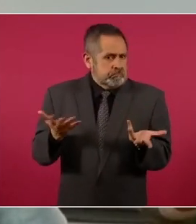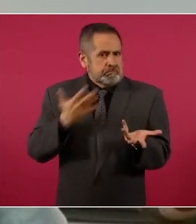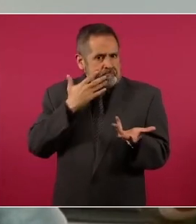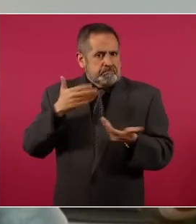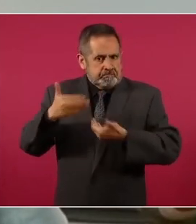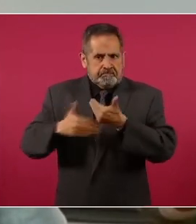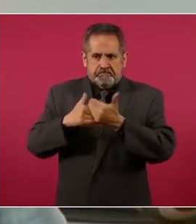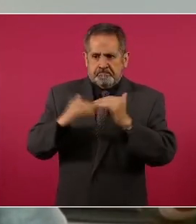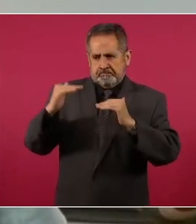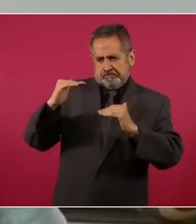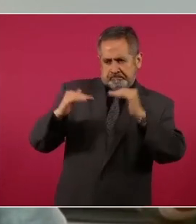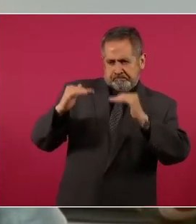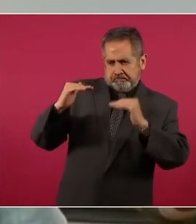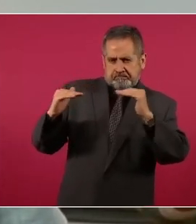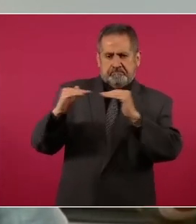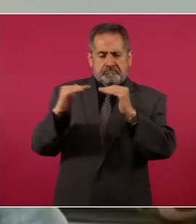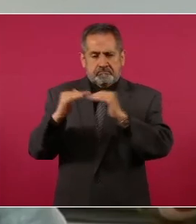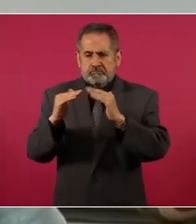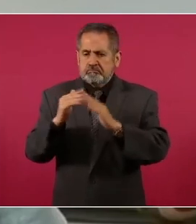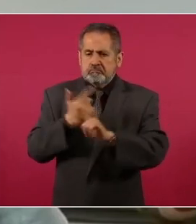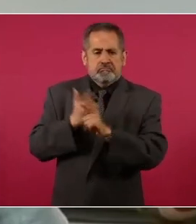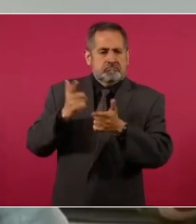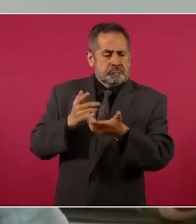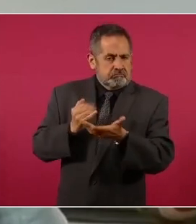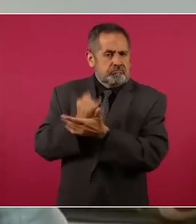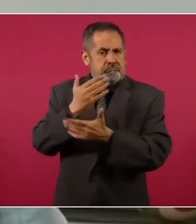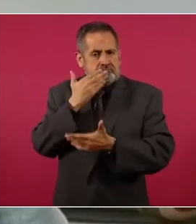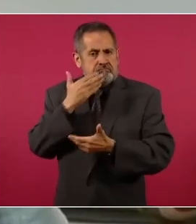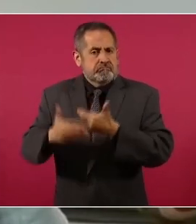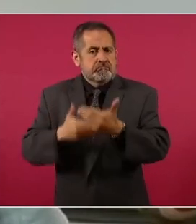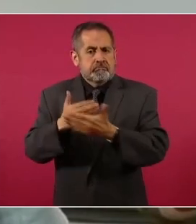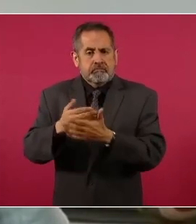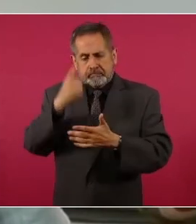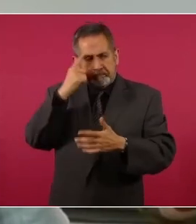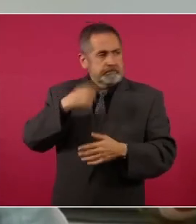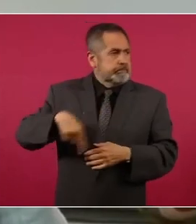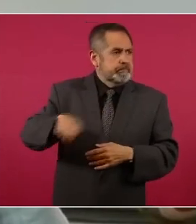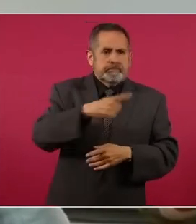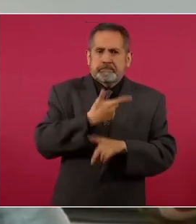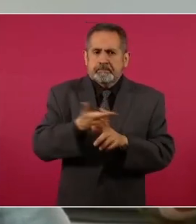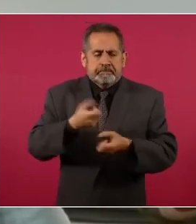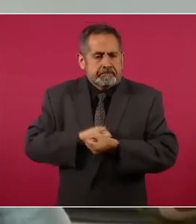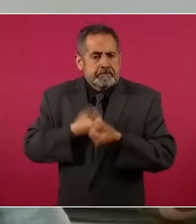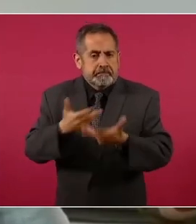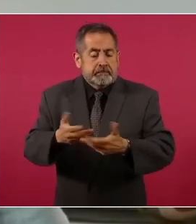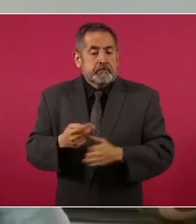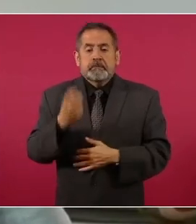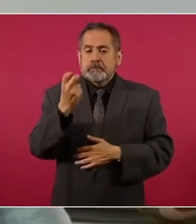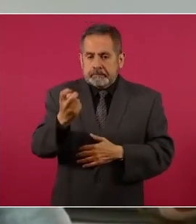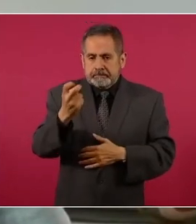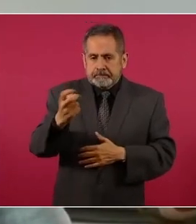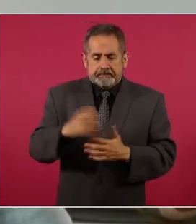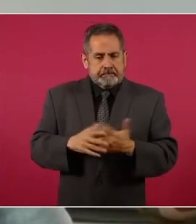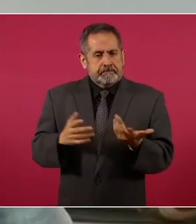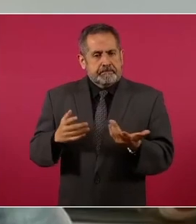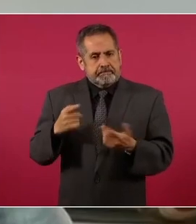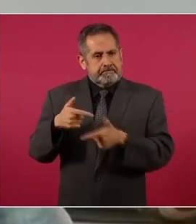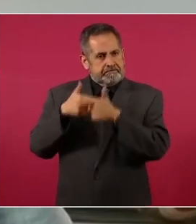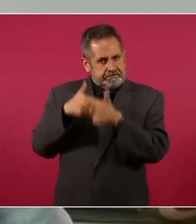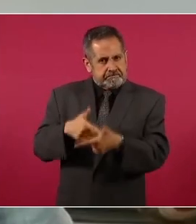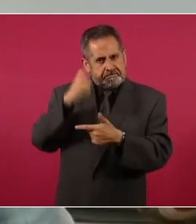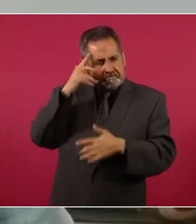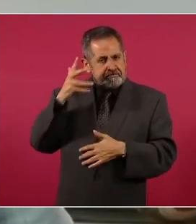democracia y ha preservado las libertades, sobre todo la libertad de expresión. Por eso, para seguir